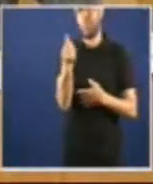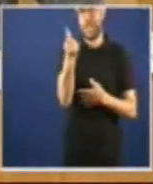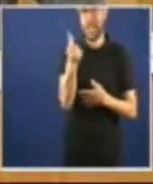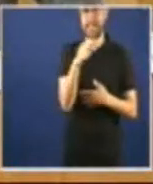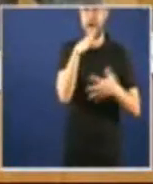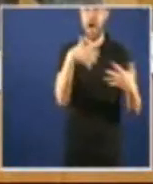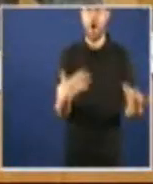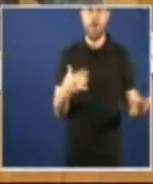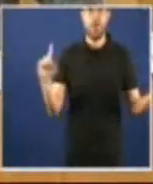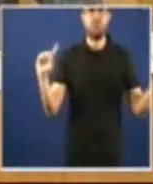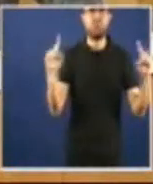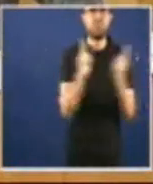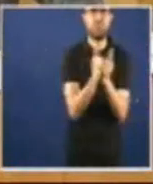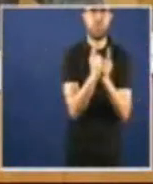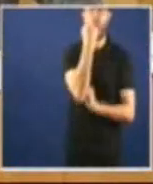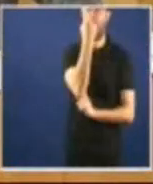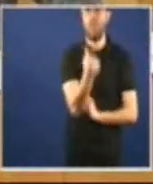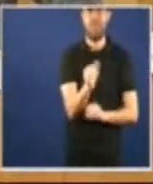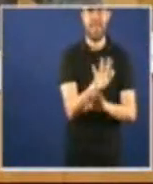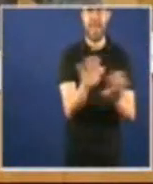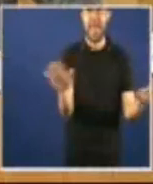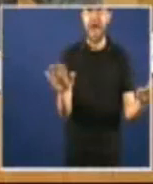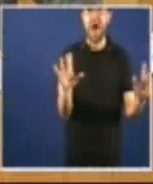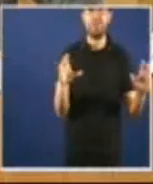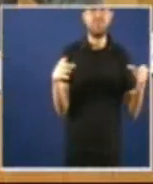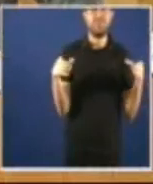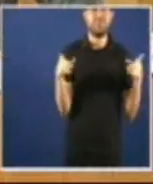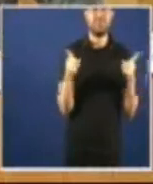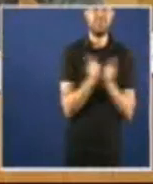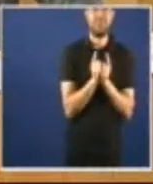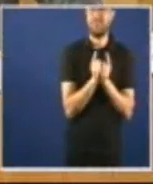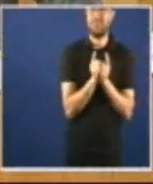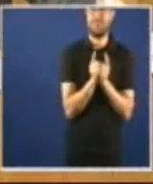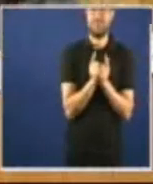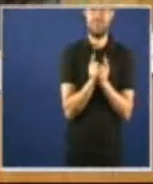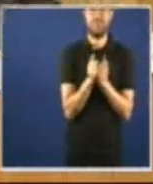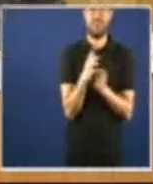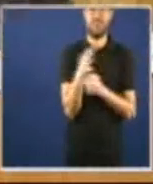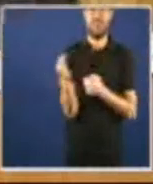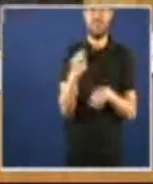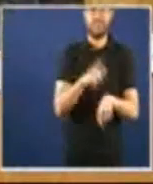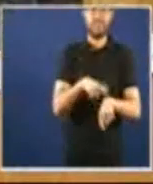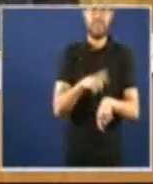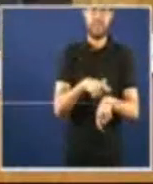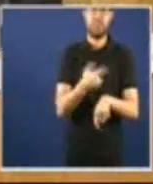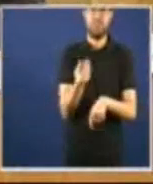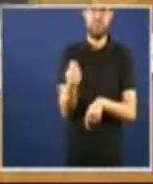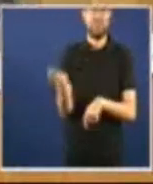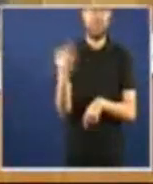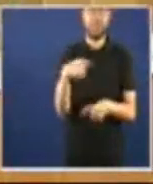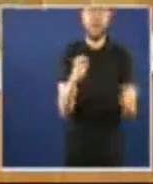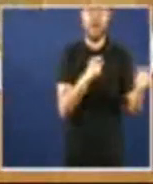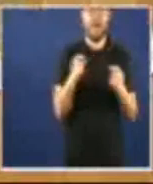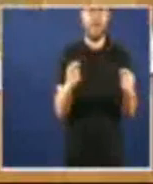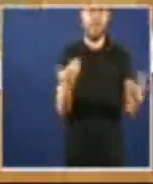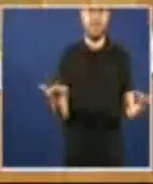apretada non teño tempo para eso pero simplemente cando chegou o señor Feijó